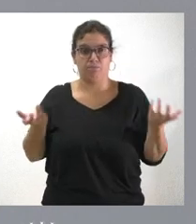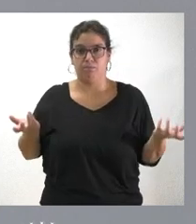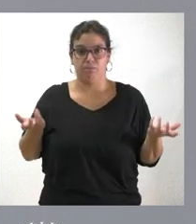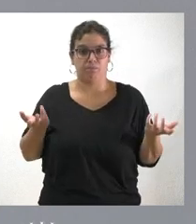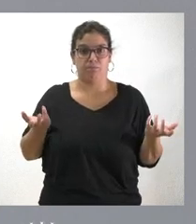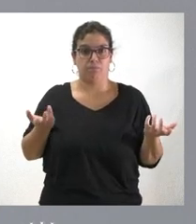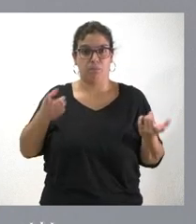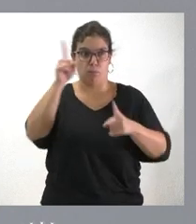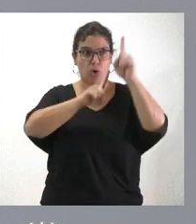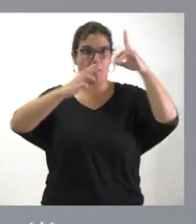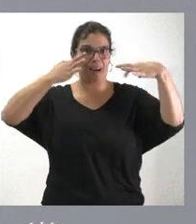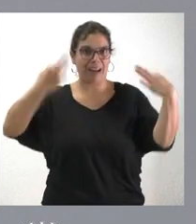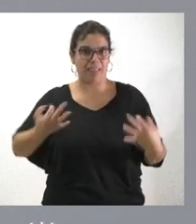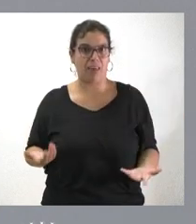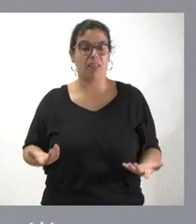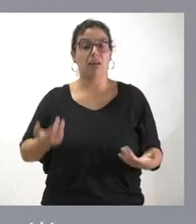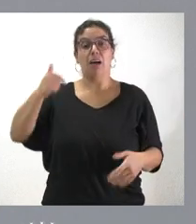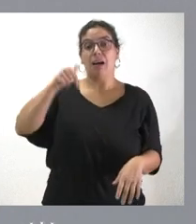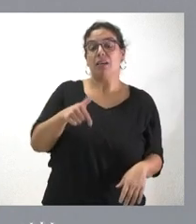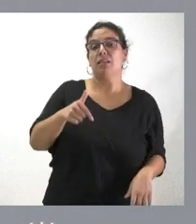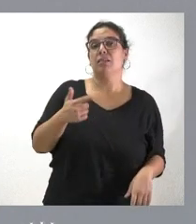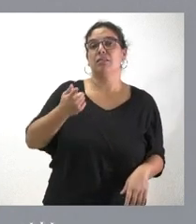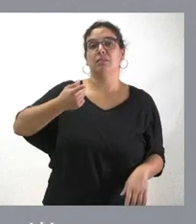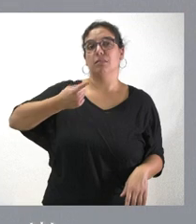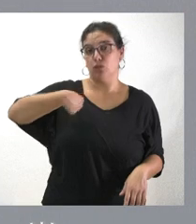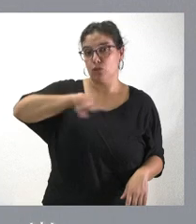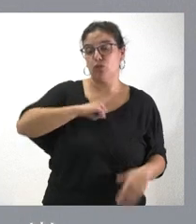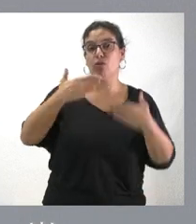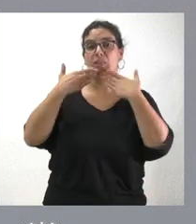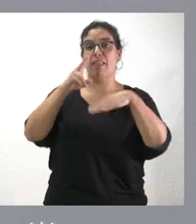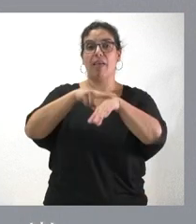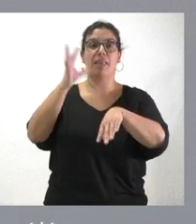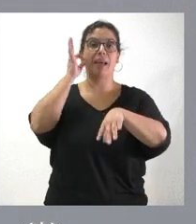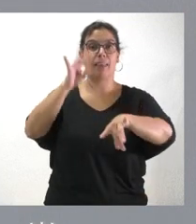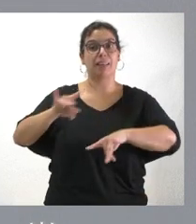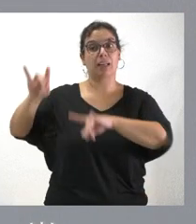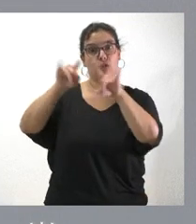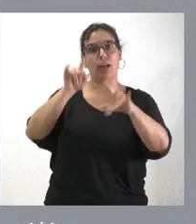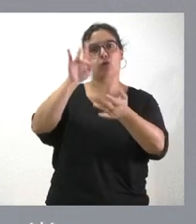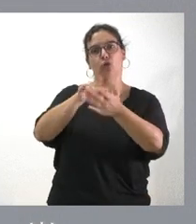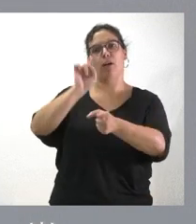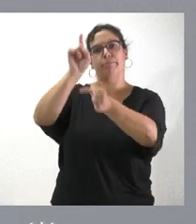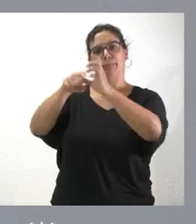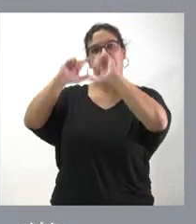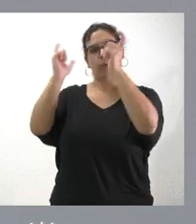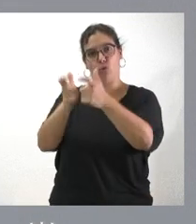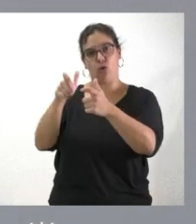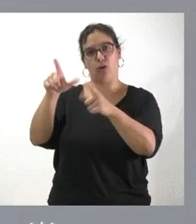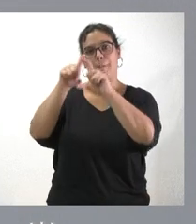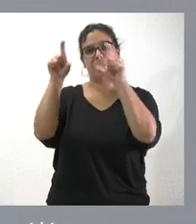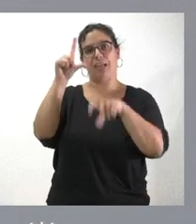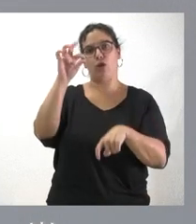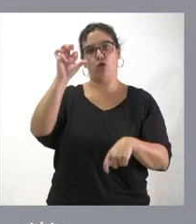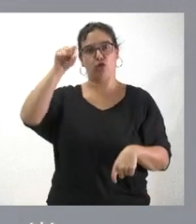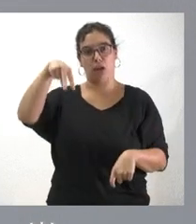problemas reales que existen. Aquí nosotros, a través de la delegada territorial, pues ha habido esta reunión con Lausanne. Cualquier proyecto de